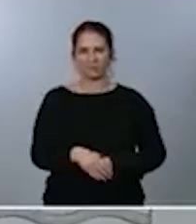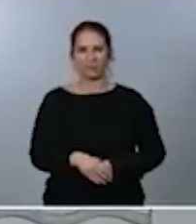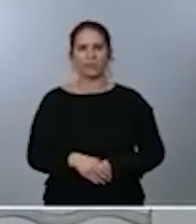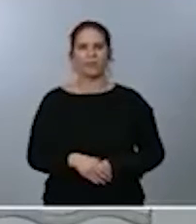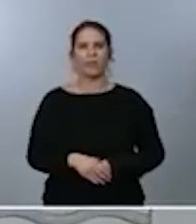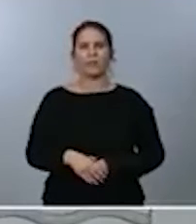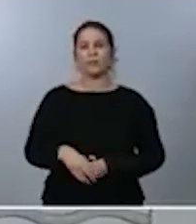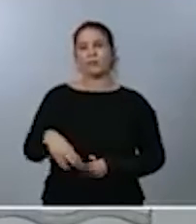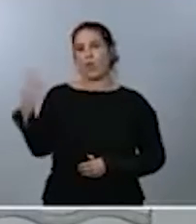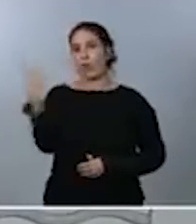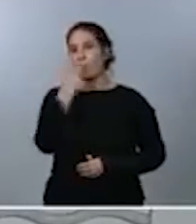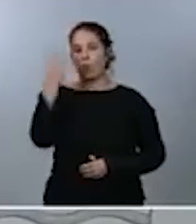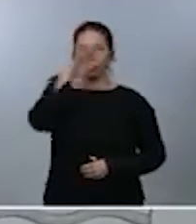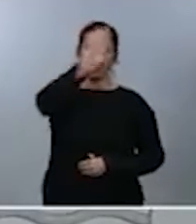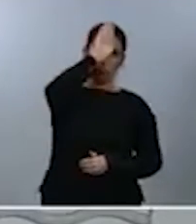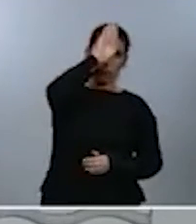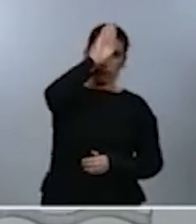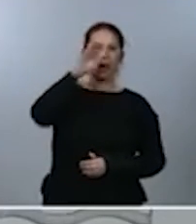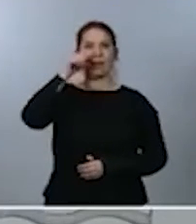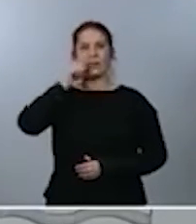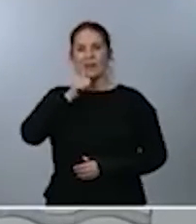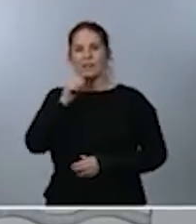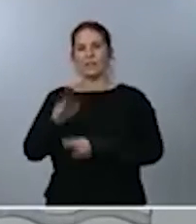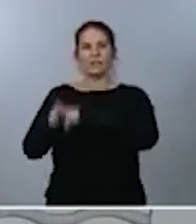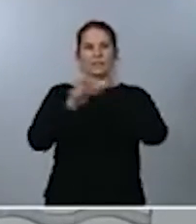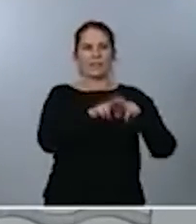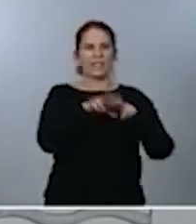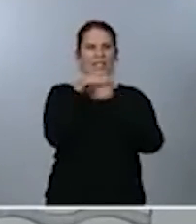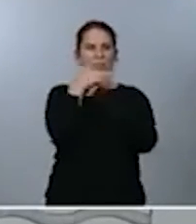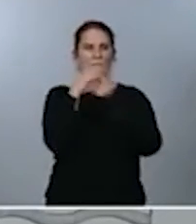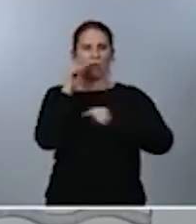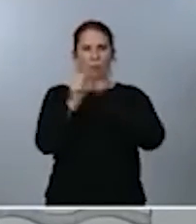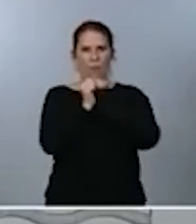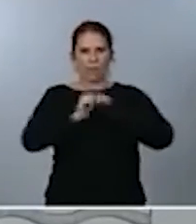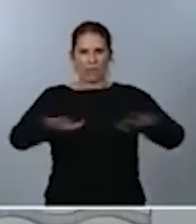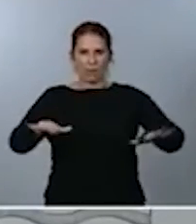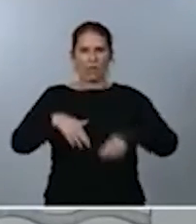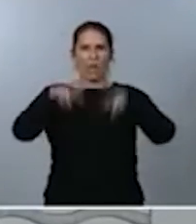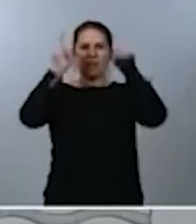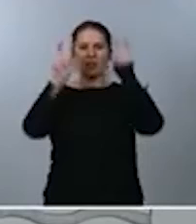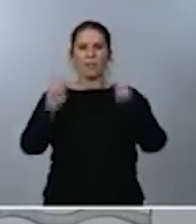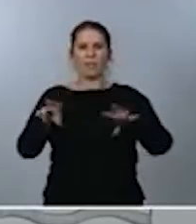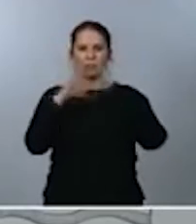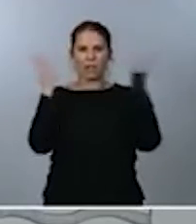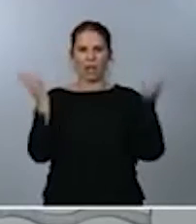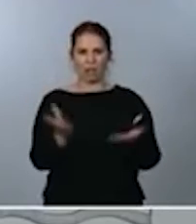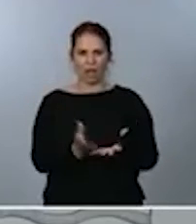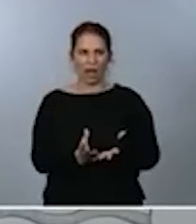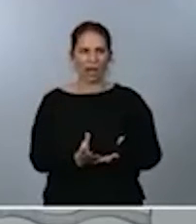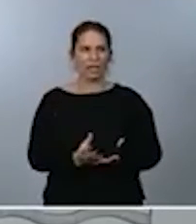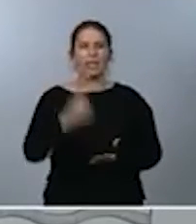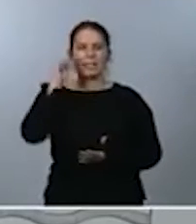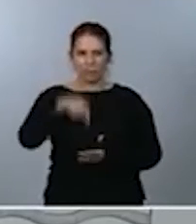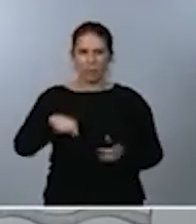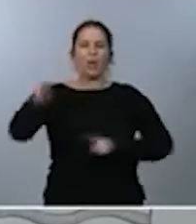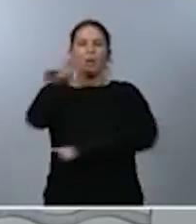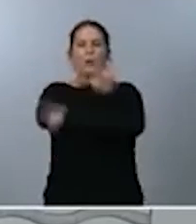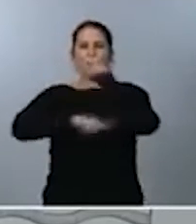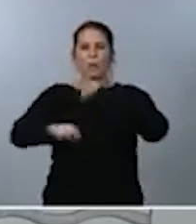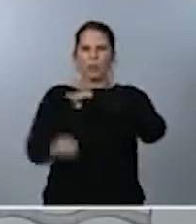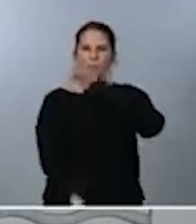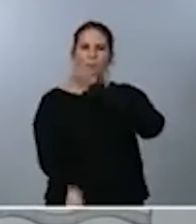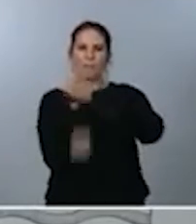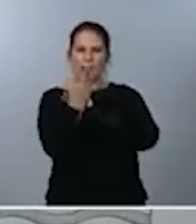repasar la situación de la pandemia, las cuestiones que priman a nivel internacional y los problemas que se han provocado por esta